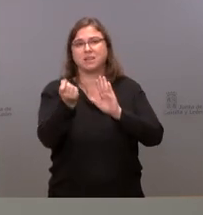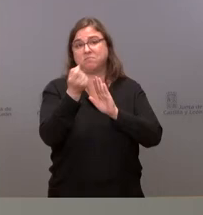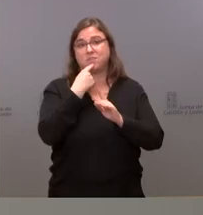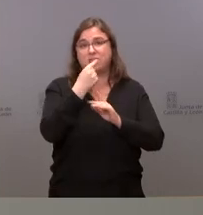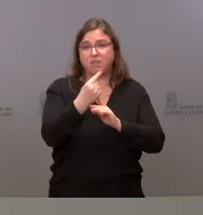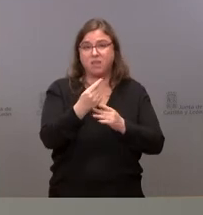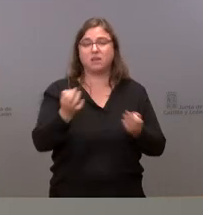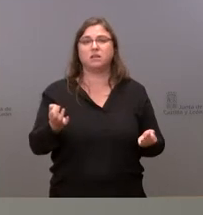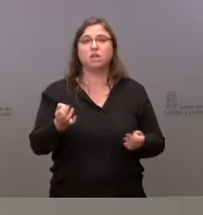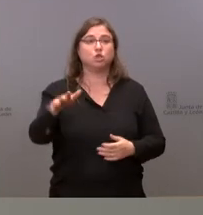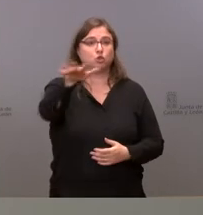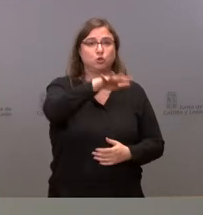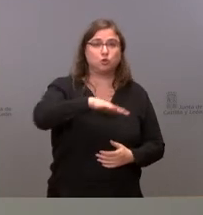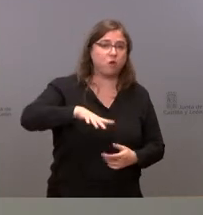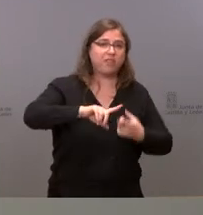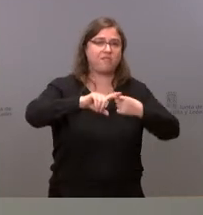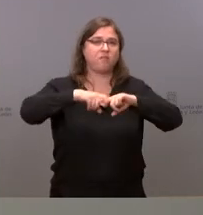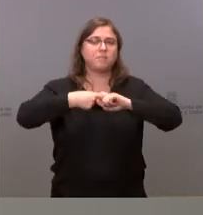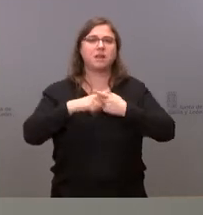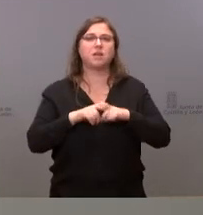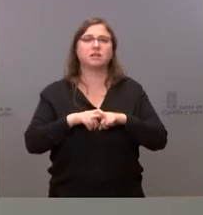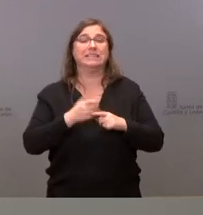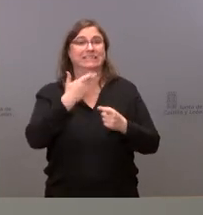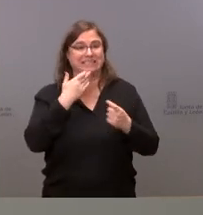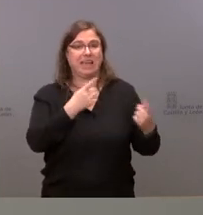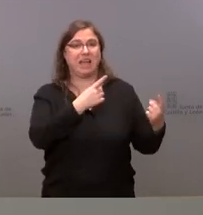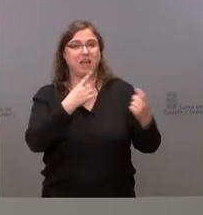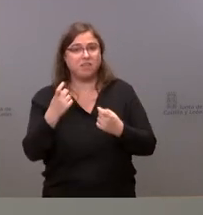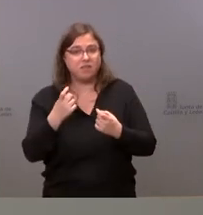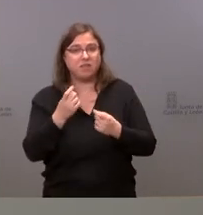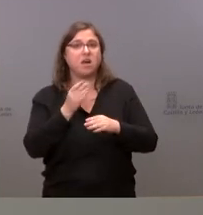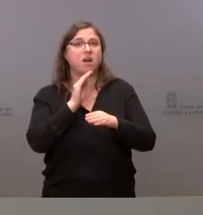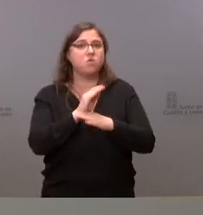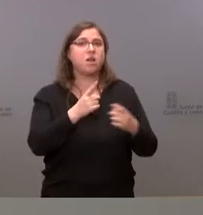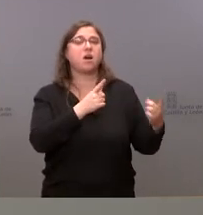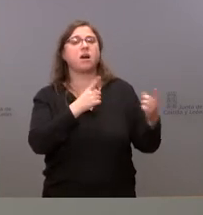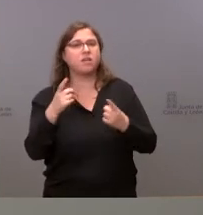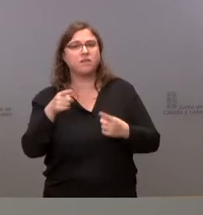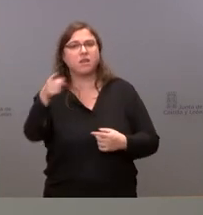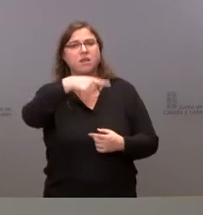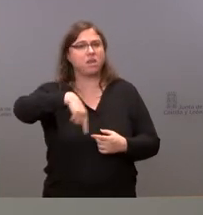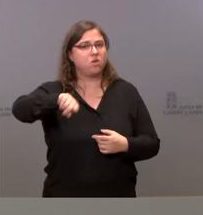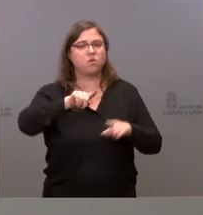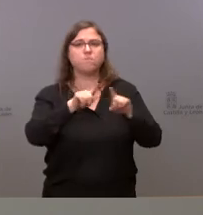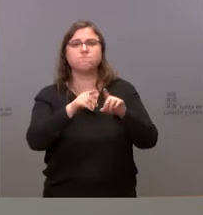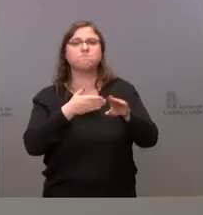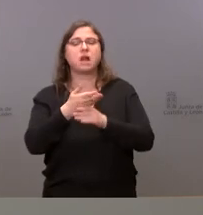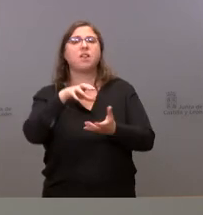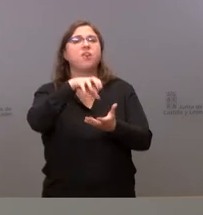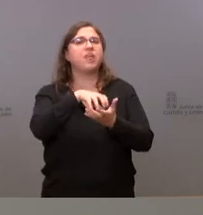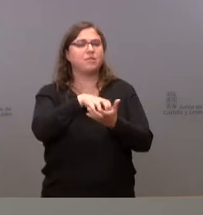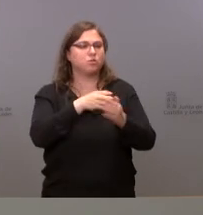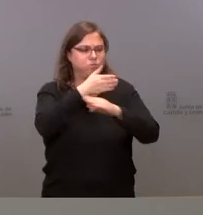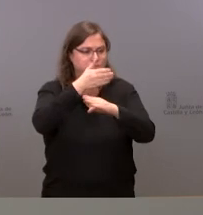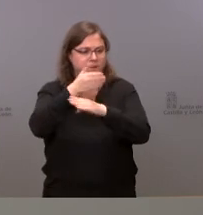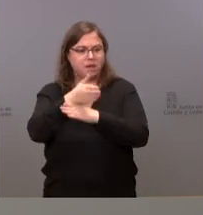el señalar a todas aquellas familias que lo necesiten esas ayudas que se dirijan a estos centros porque hay